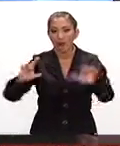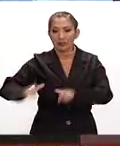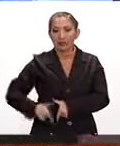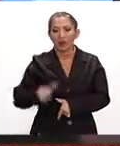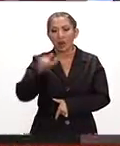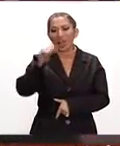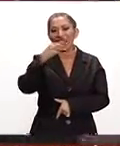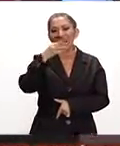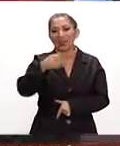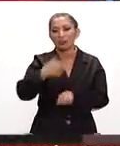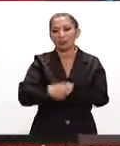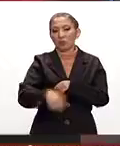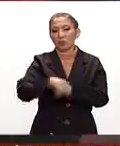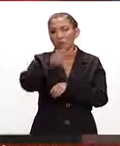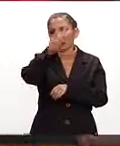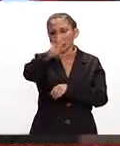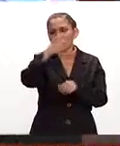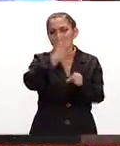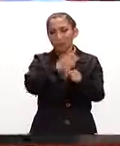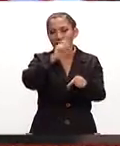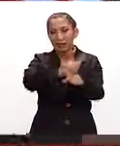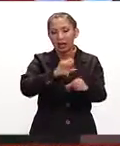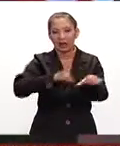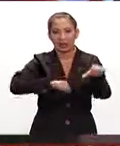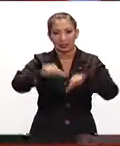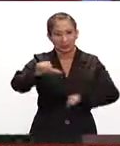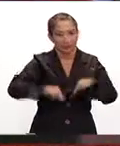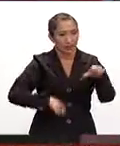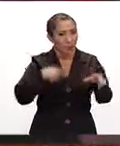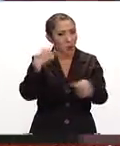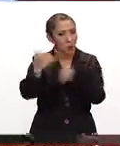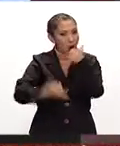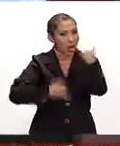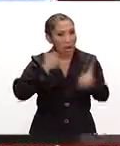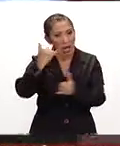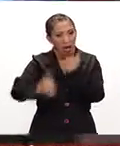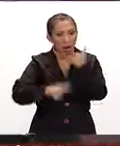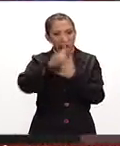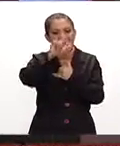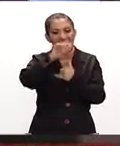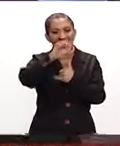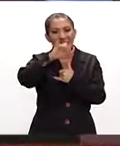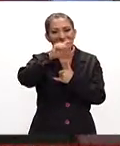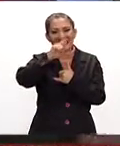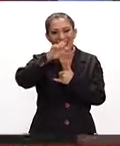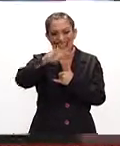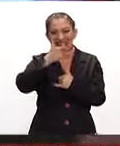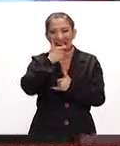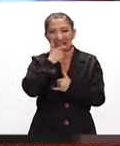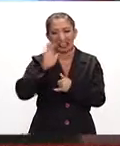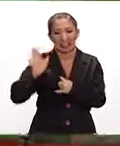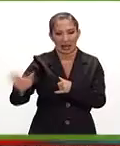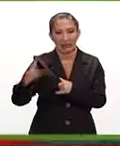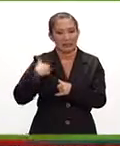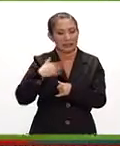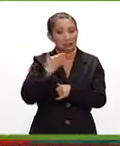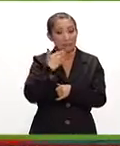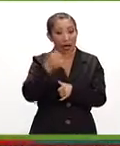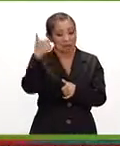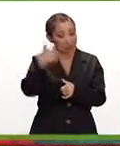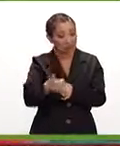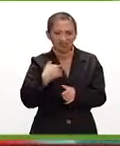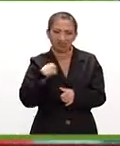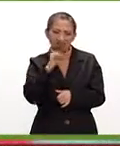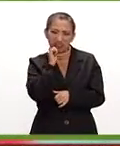Champions League, la jornada 3 inició con el primer día de actividades, un partido en el cual Leicester, el equipo campeón inglés, que no ha tenido un buen